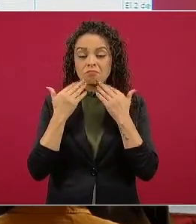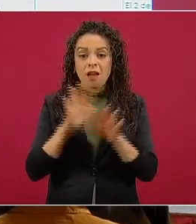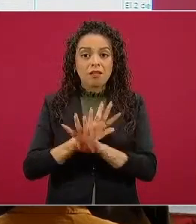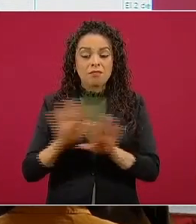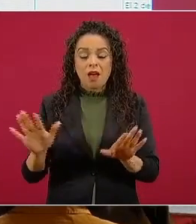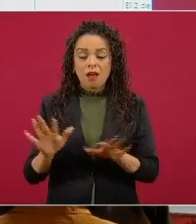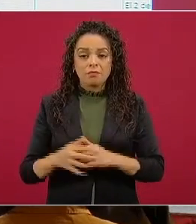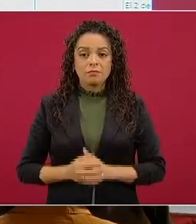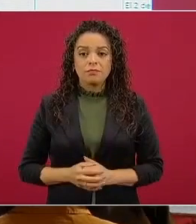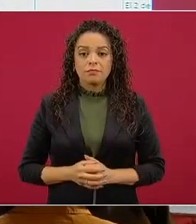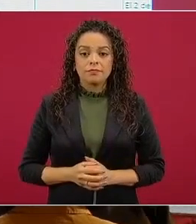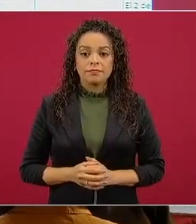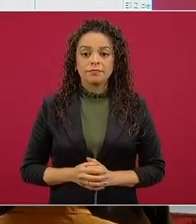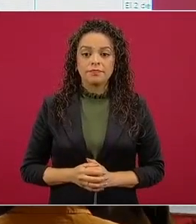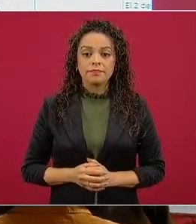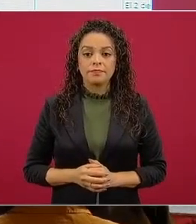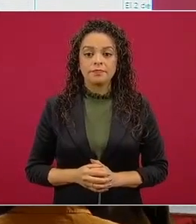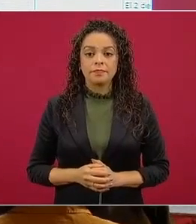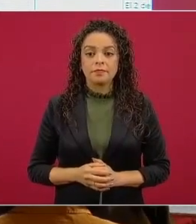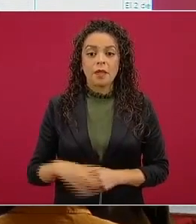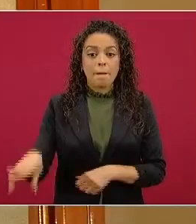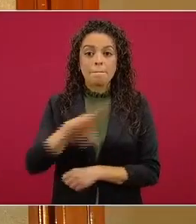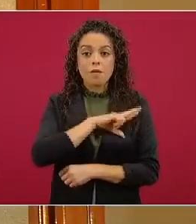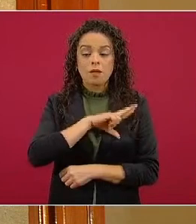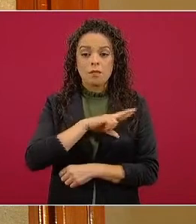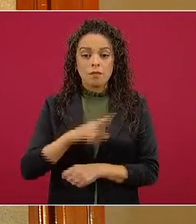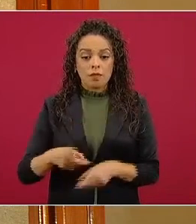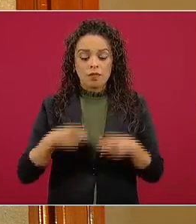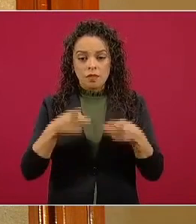No habrá atención médica privada. No existe